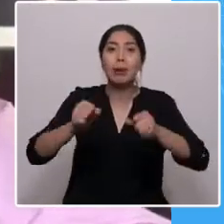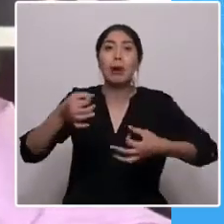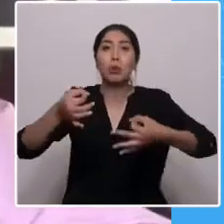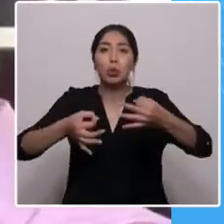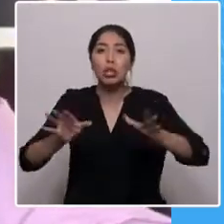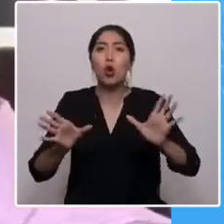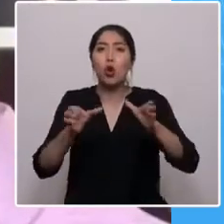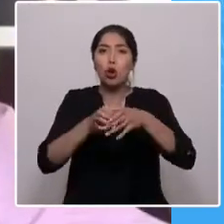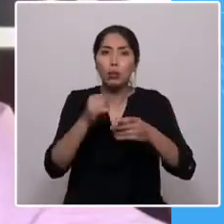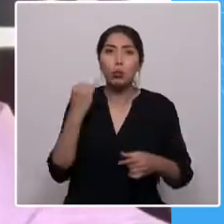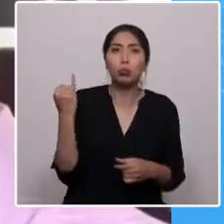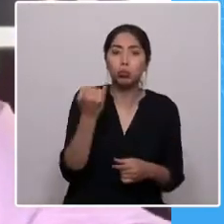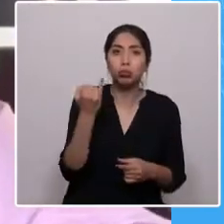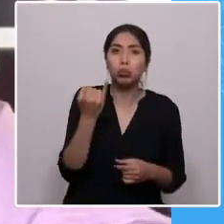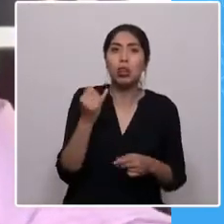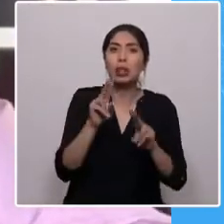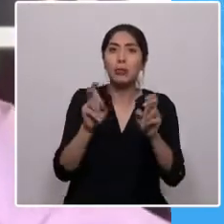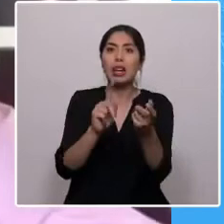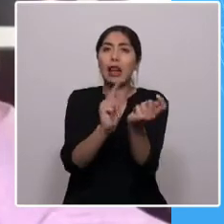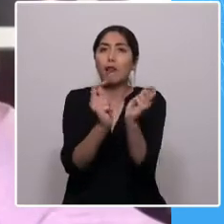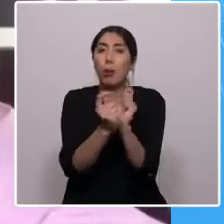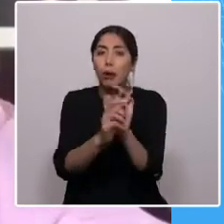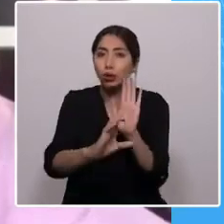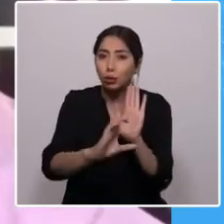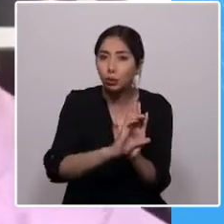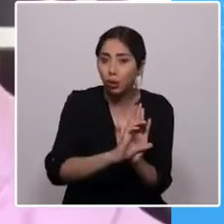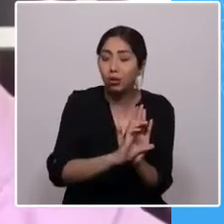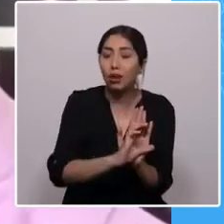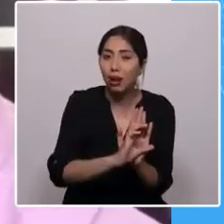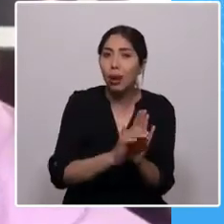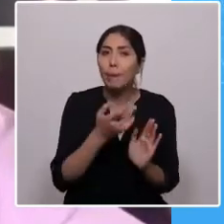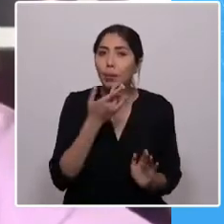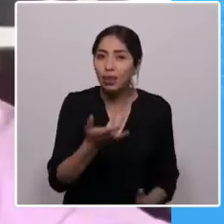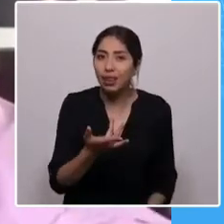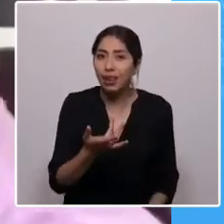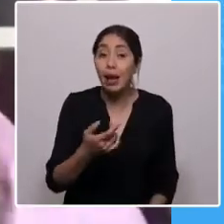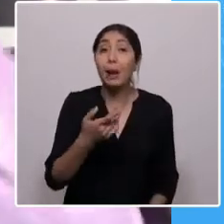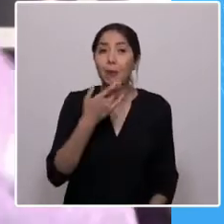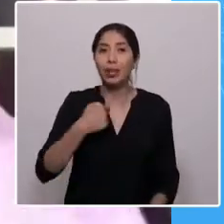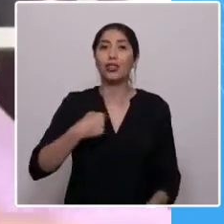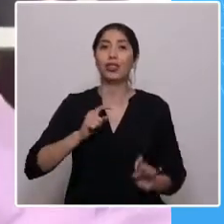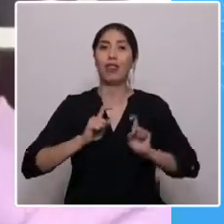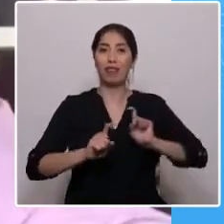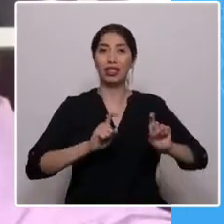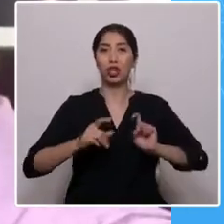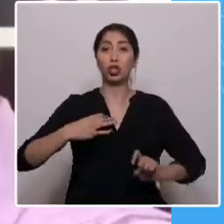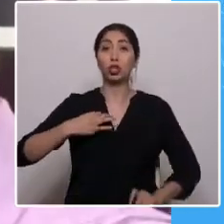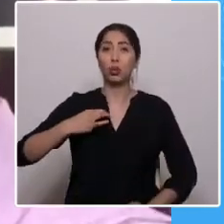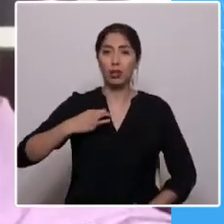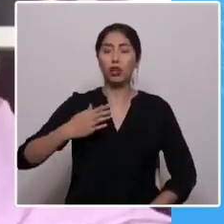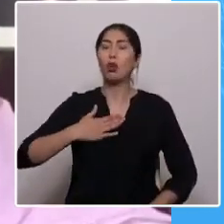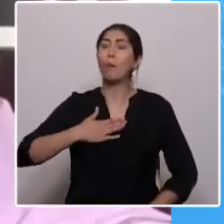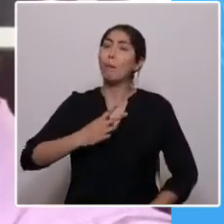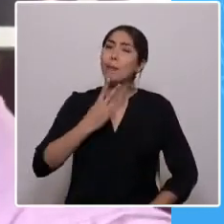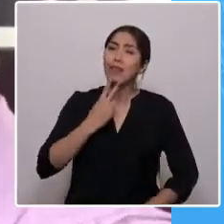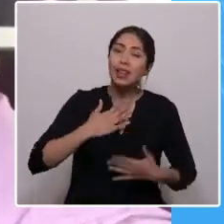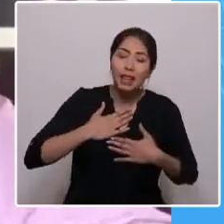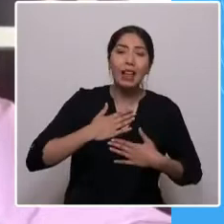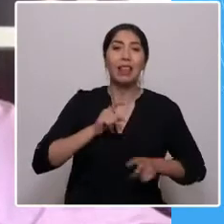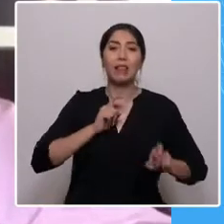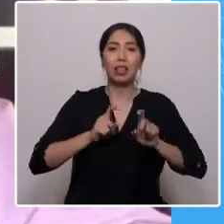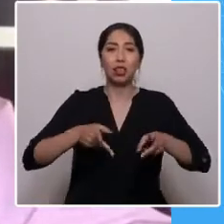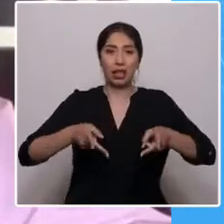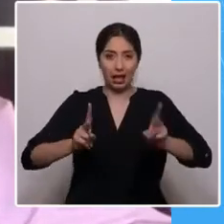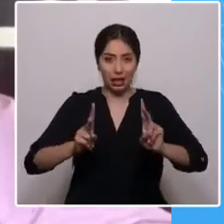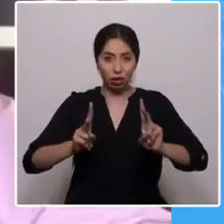de control y reforma constitucional. ¿Y por qué? Porque en mi calidad de defensor ciudadano he entregado mi vida a la defensa de los derechos de más débiles. Vengan de